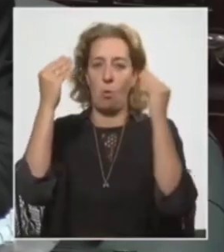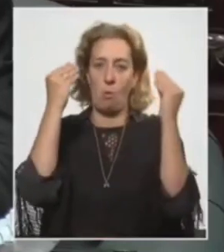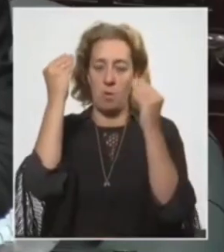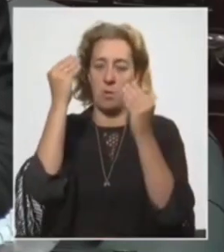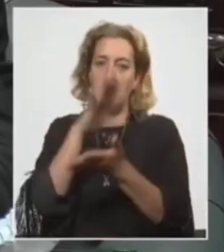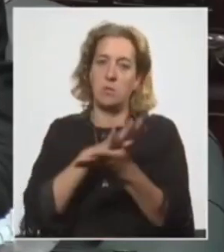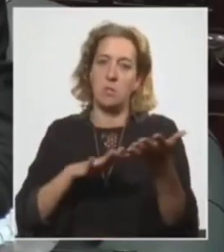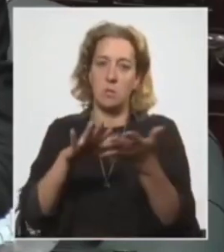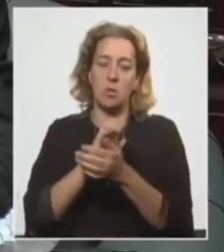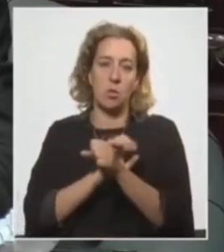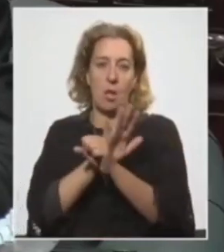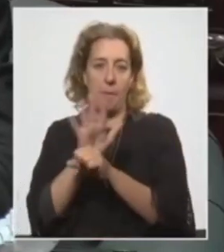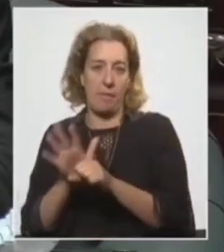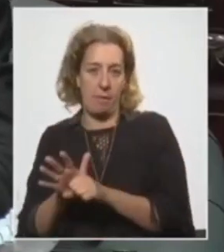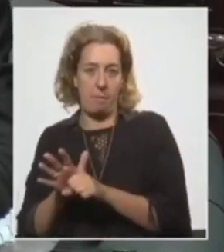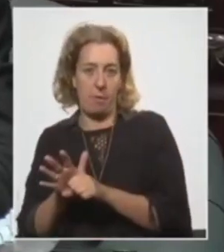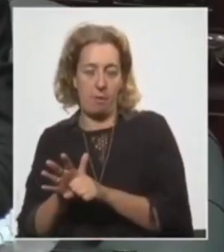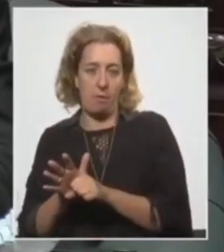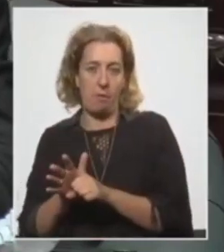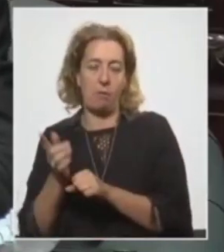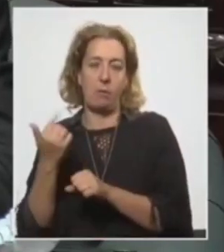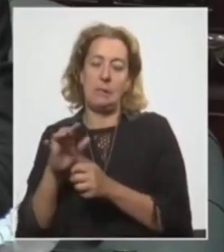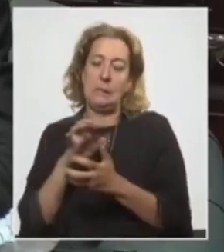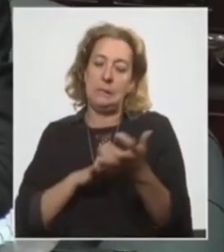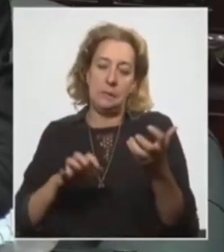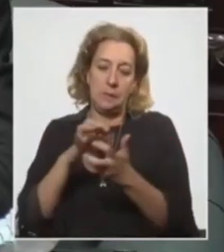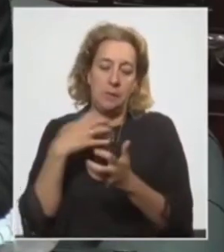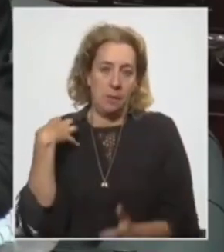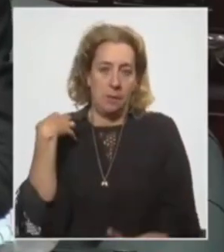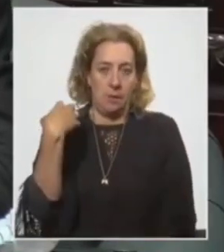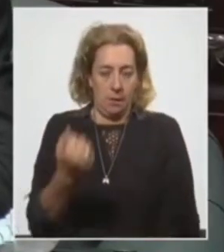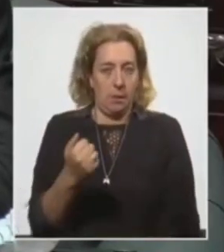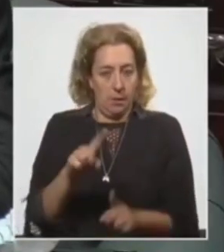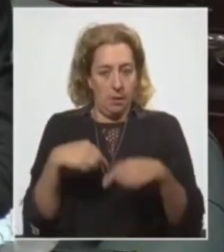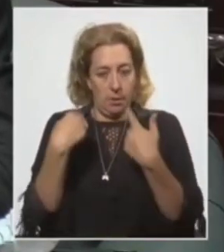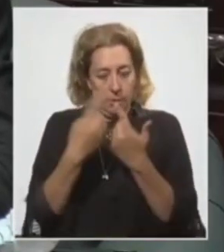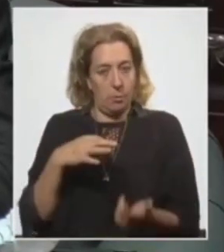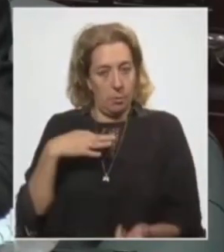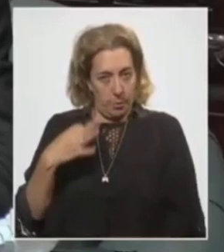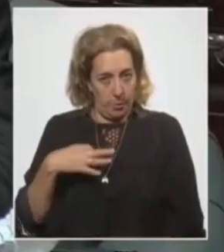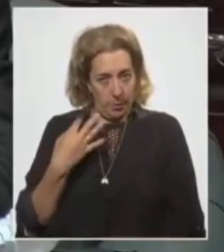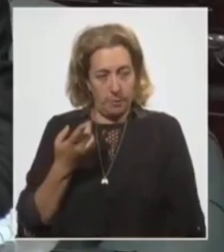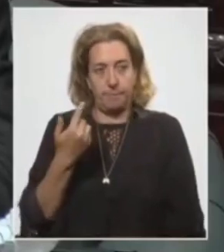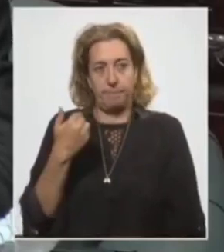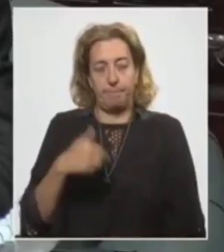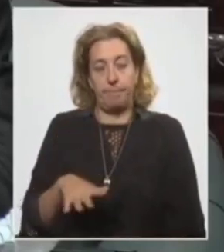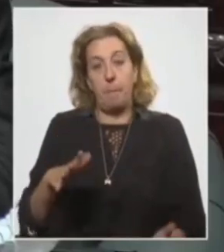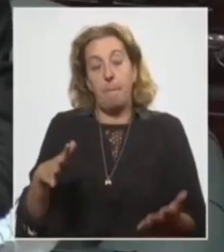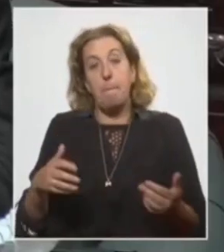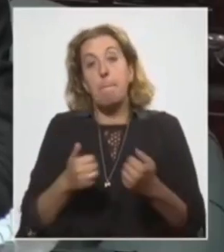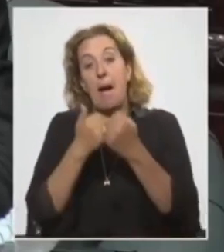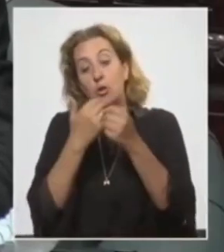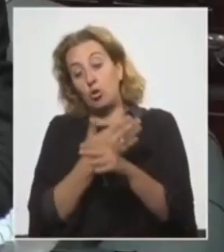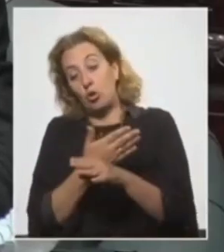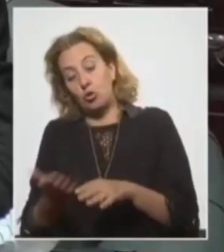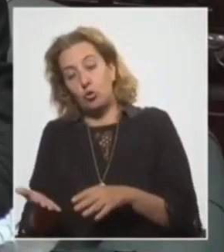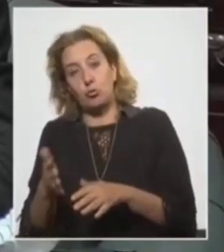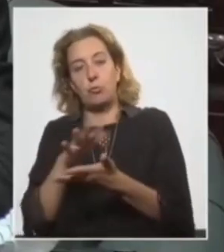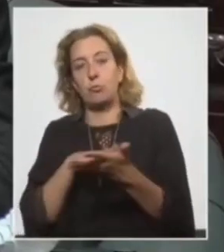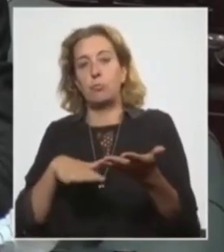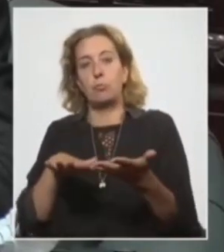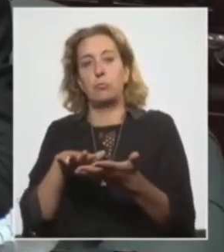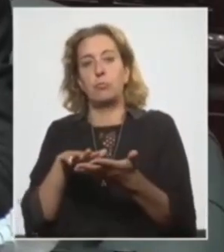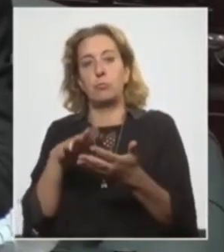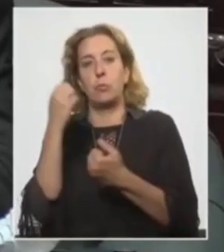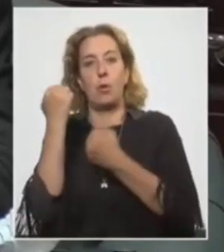la situación de la pandemia y la crisis sanitaria que estamos viviendo, con los impactos en el terreno económico y